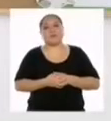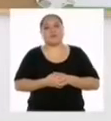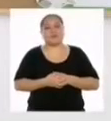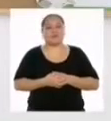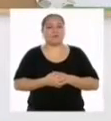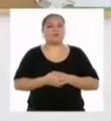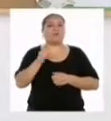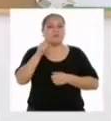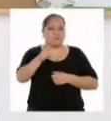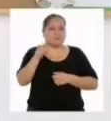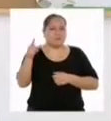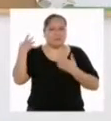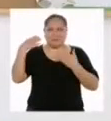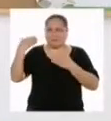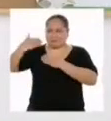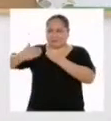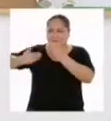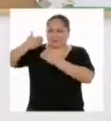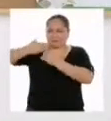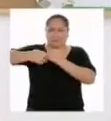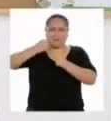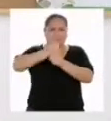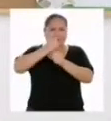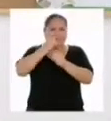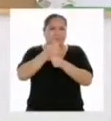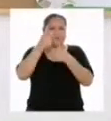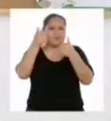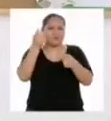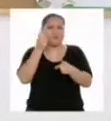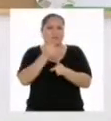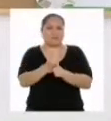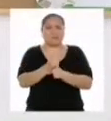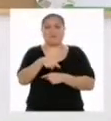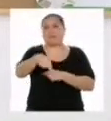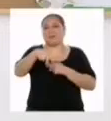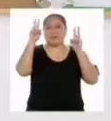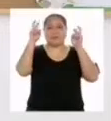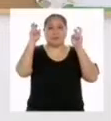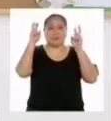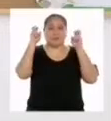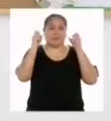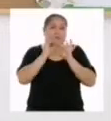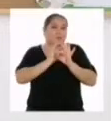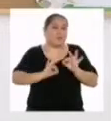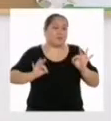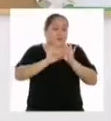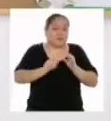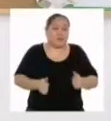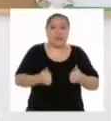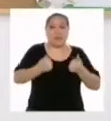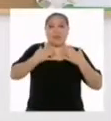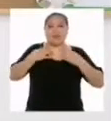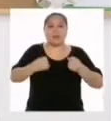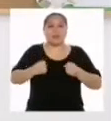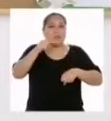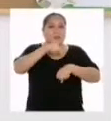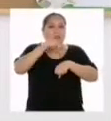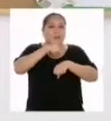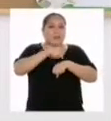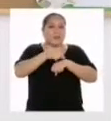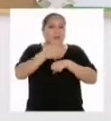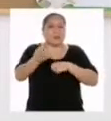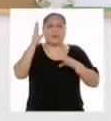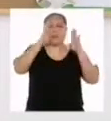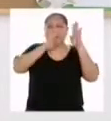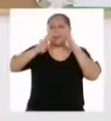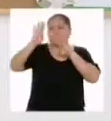Han venido trabajando muy bien. Además, sobre un tema tan importante como es la vida saludable. Más en estos tiempos en